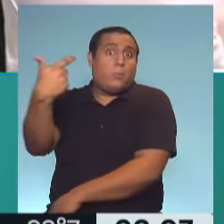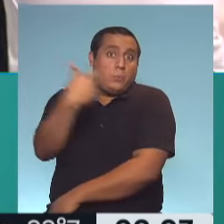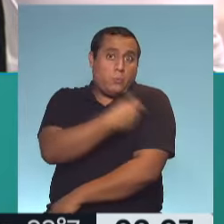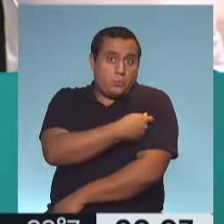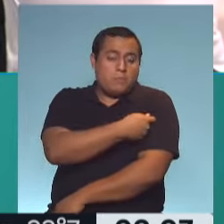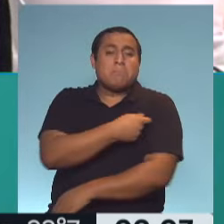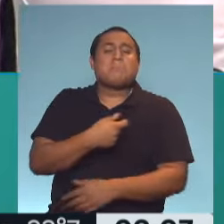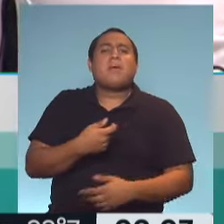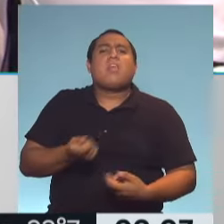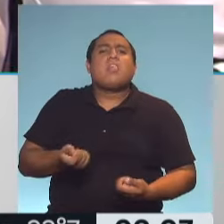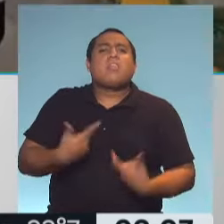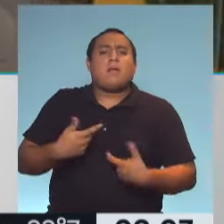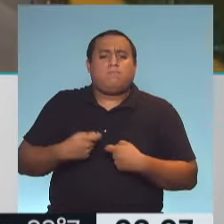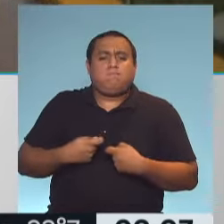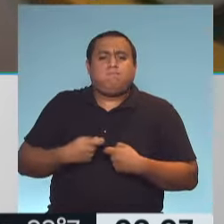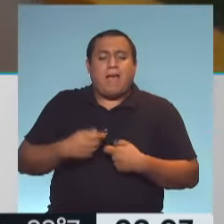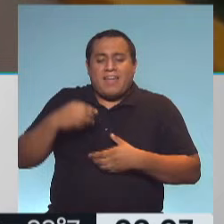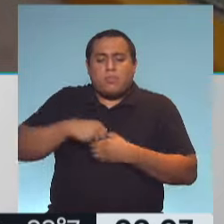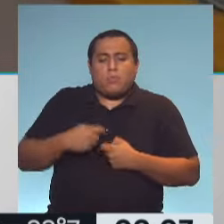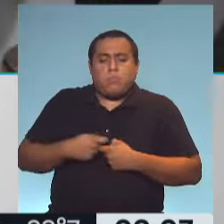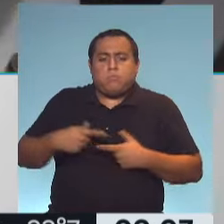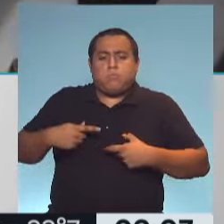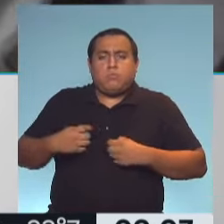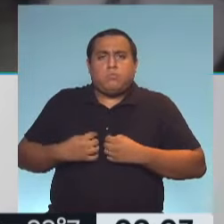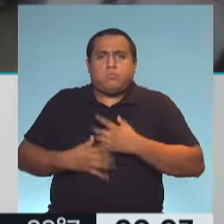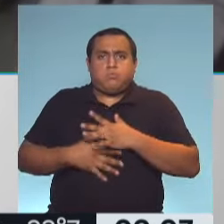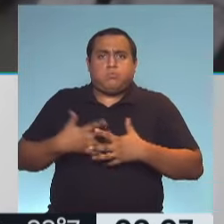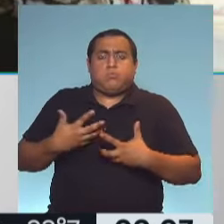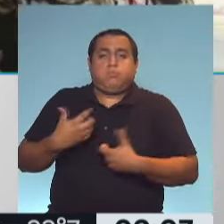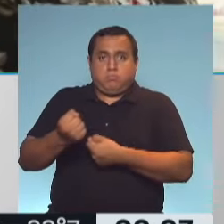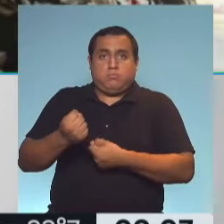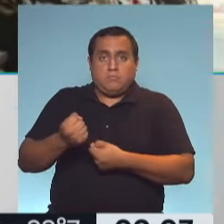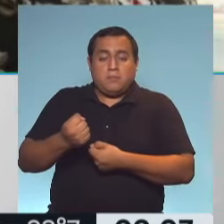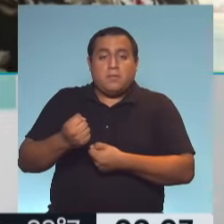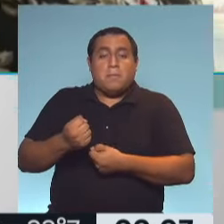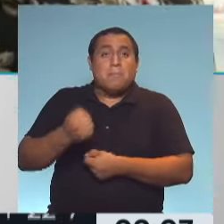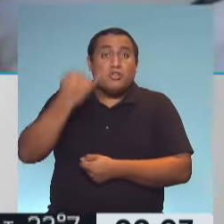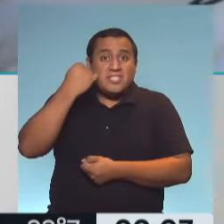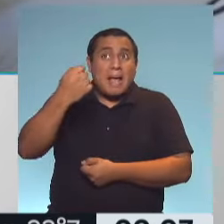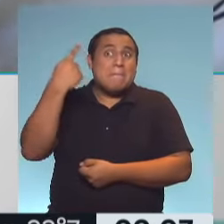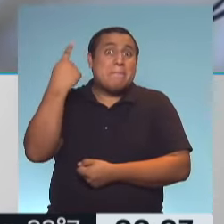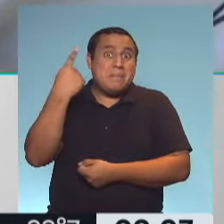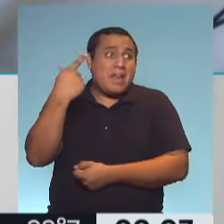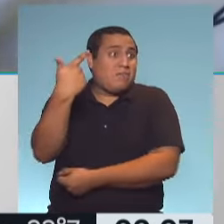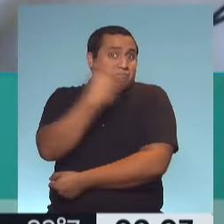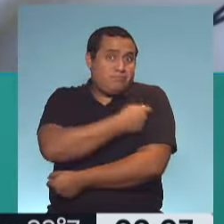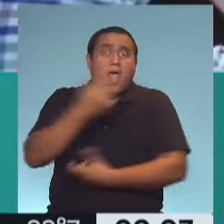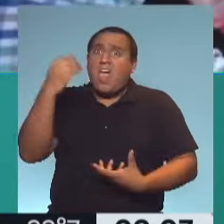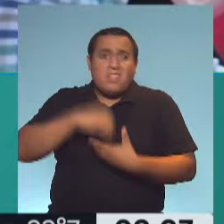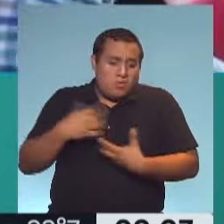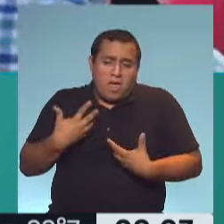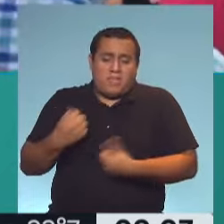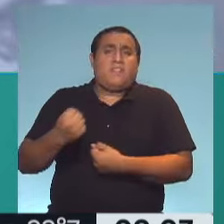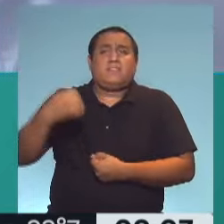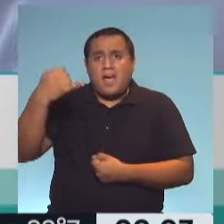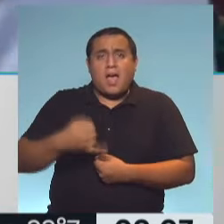aumento, pero un aumento sostenido para evitar justamente la caída. Pero con la primera dosis podemos generar anticuerpos que pueden